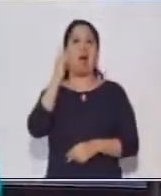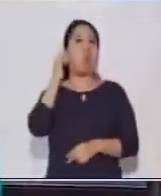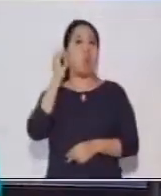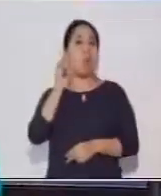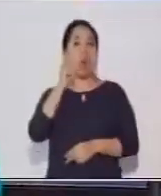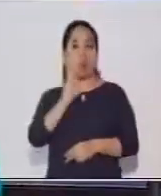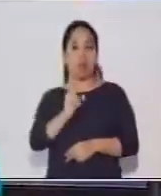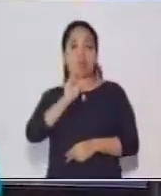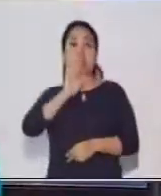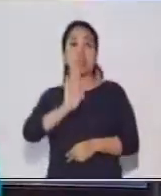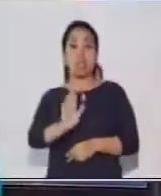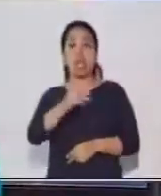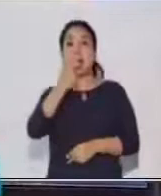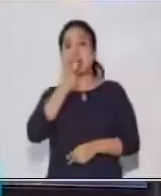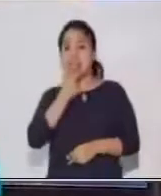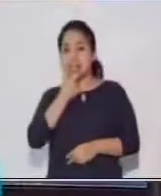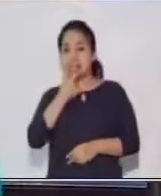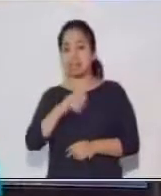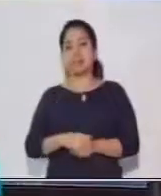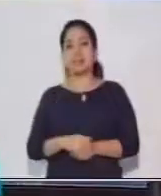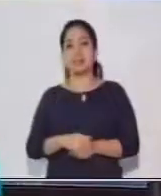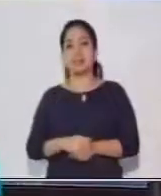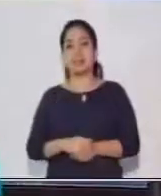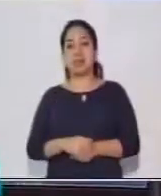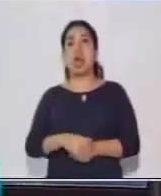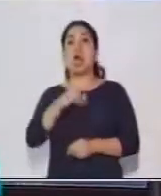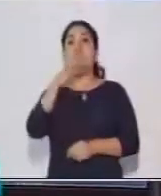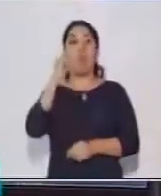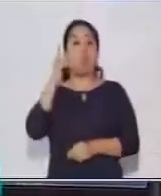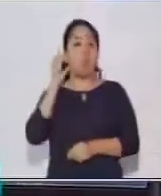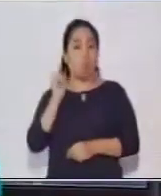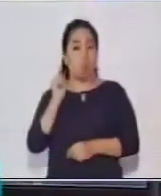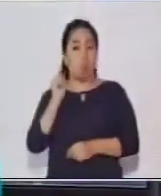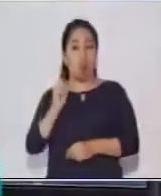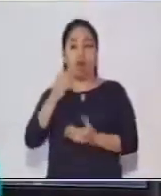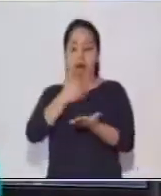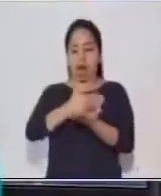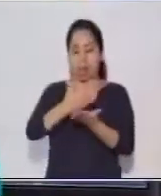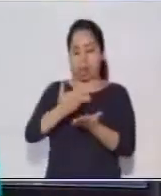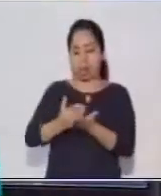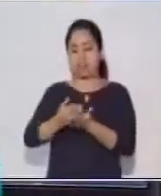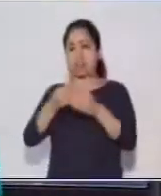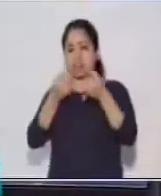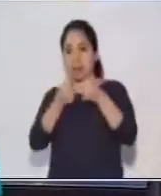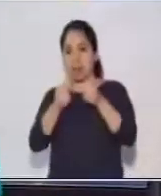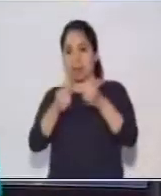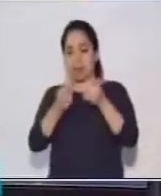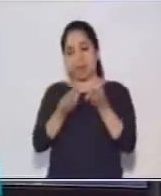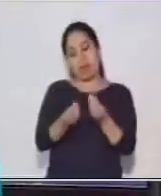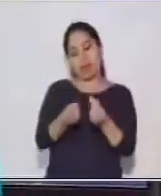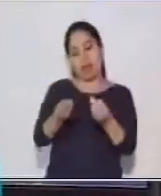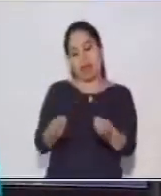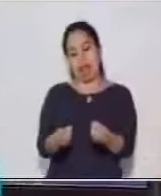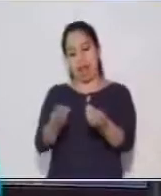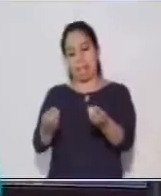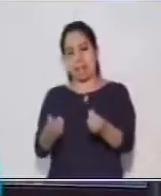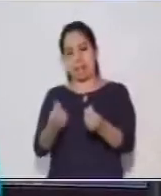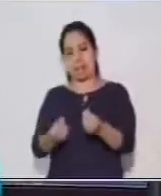galletas. Hugo, en la cocina, prepara la masa para las galletas.